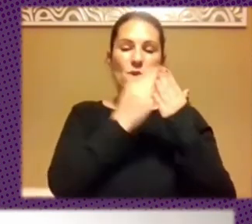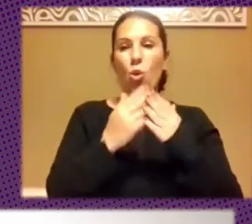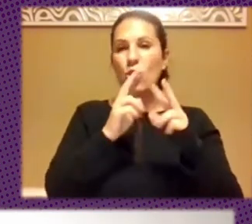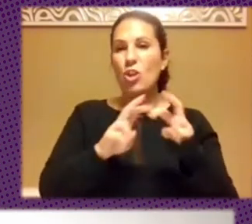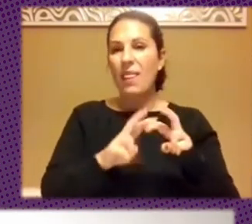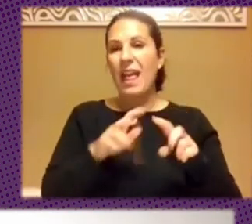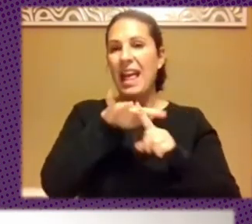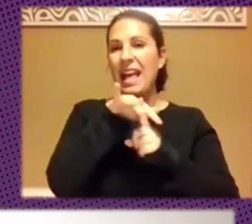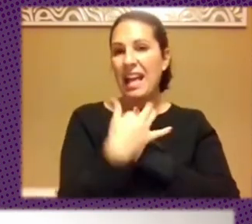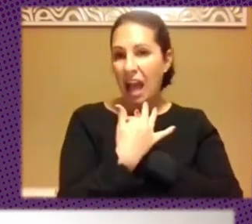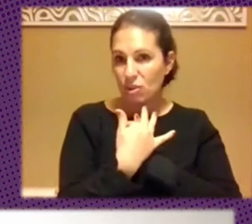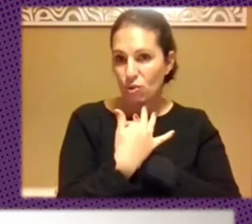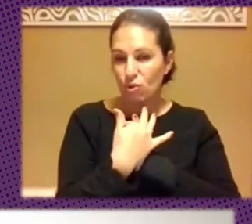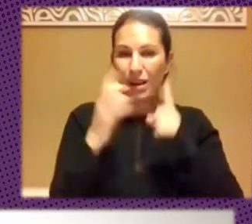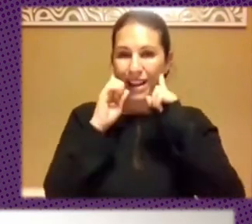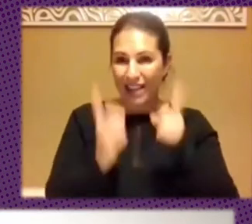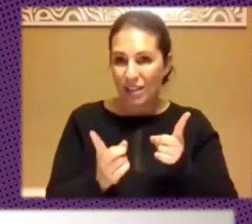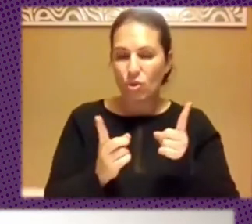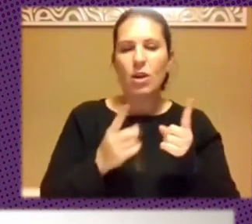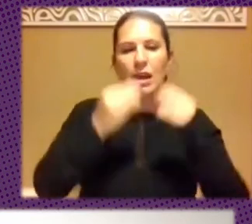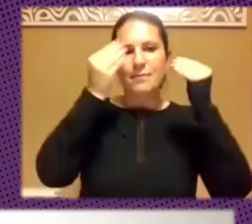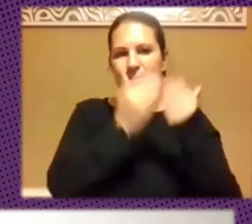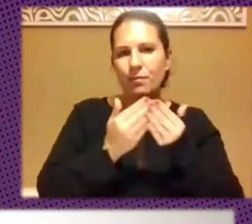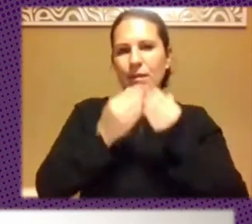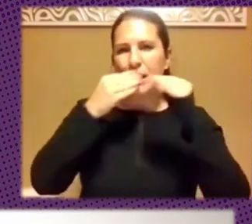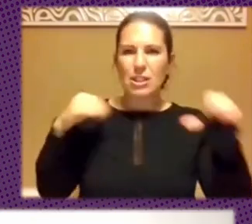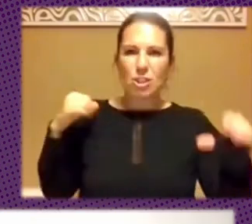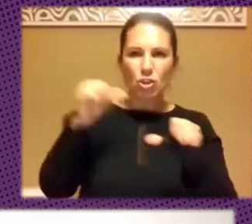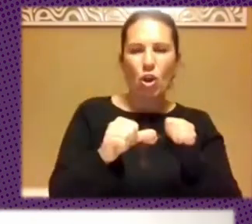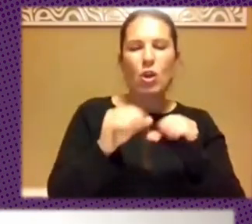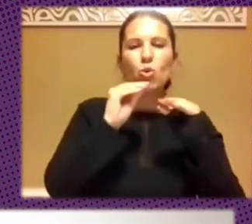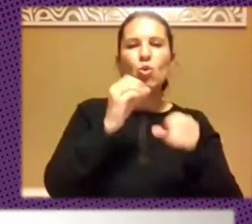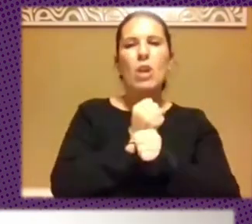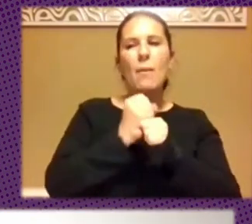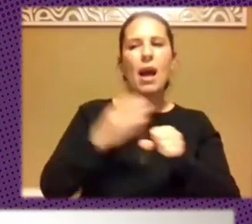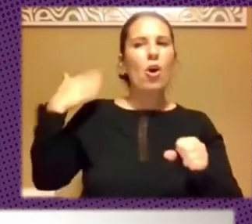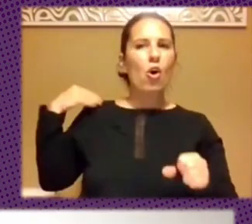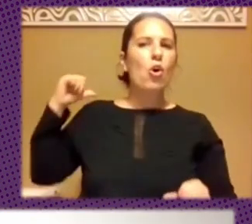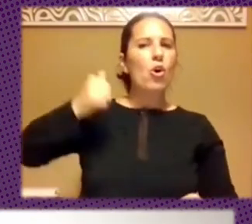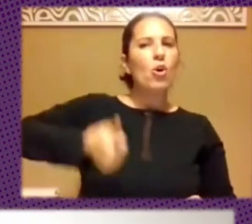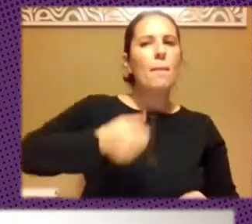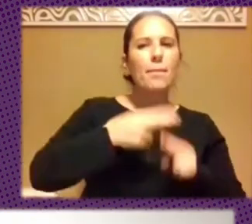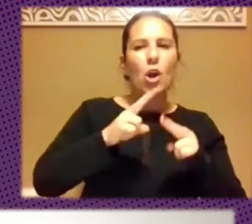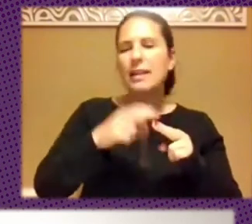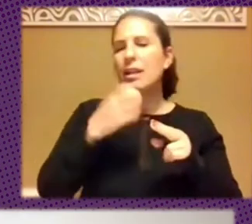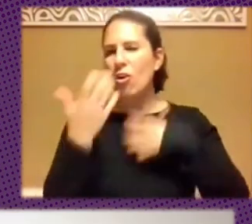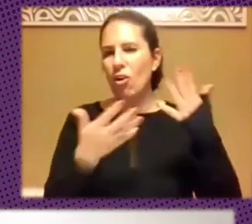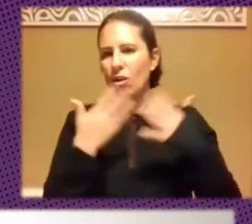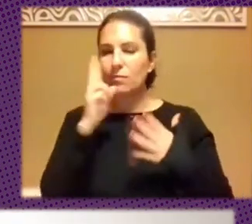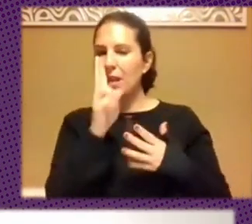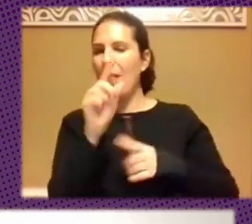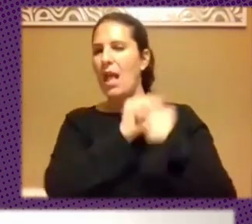hacemos en un estudio de caso es estudiar los contextos históricos, trayectorias políticas y vemos cómo el debate puede